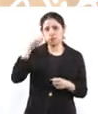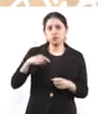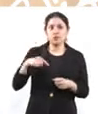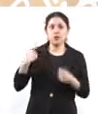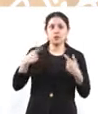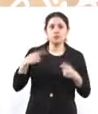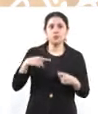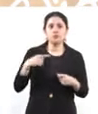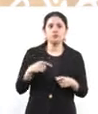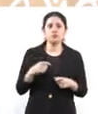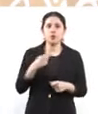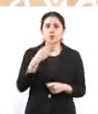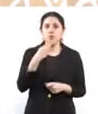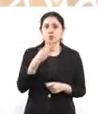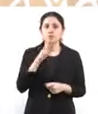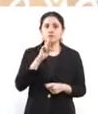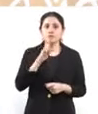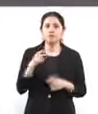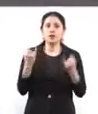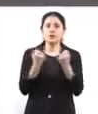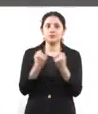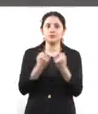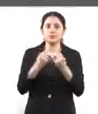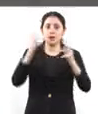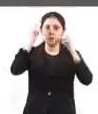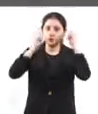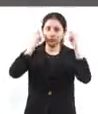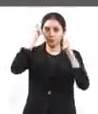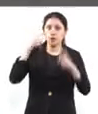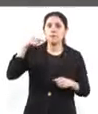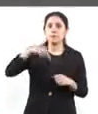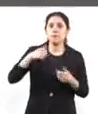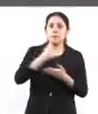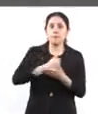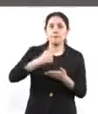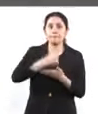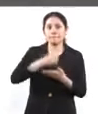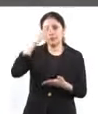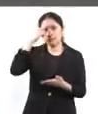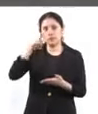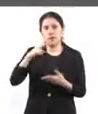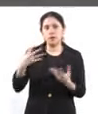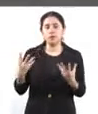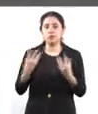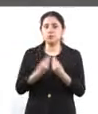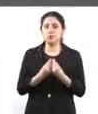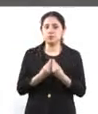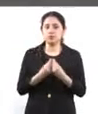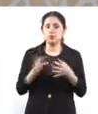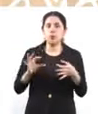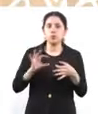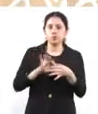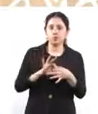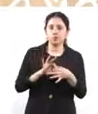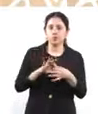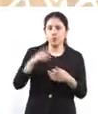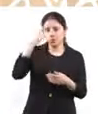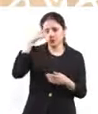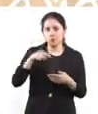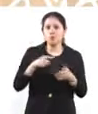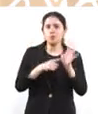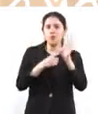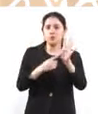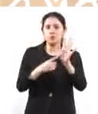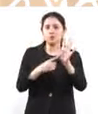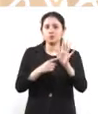Por supuesto, también con turismo local hicimos una sinergia para presentar y estructurar esta cartelera. ¿Cómo es esta